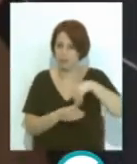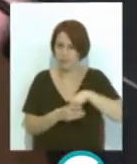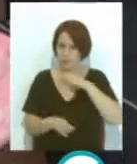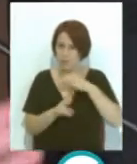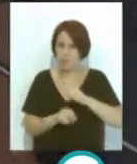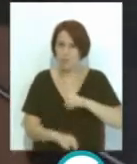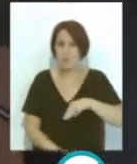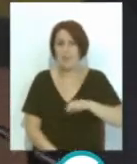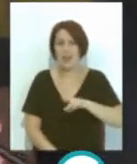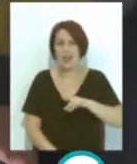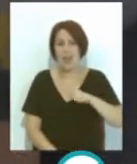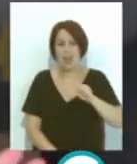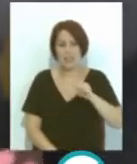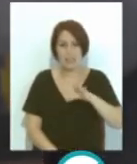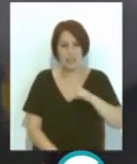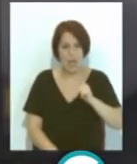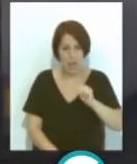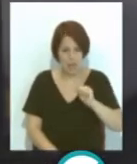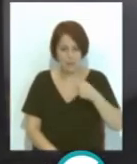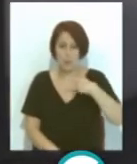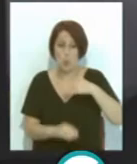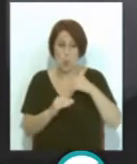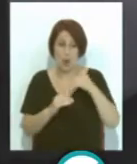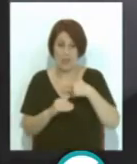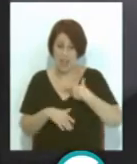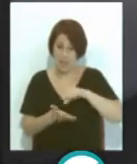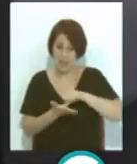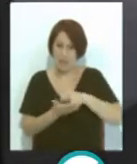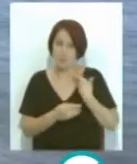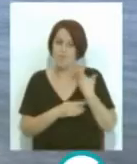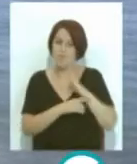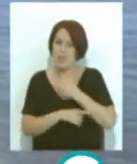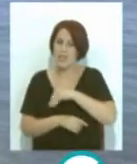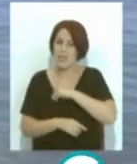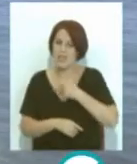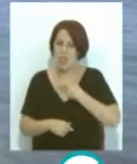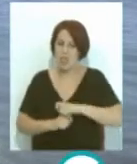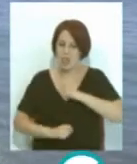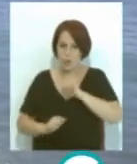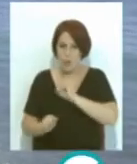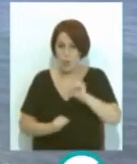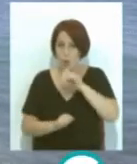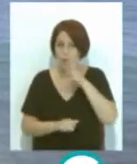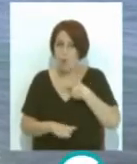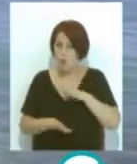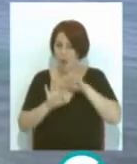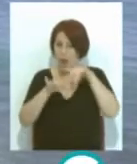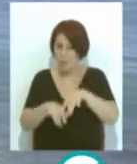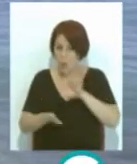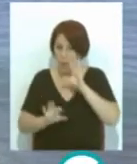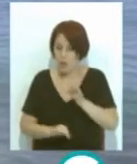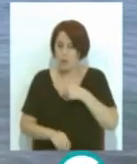Grande Marlaska ha presentado este jueves en la capital el plan estatal de protección civil ante el riesgo de maremotos que consigue